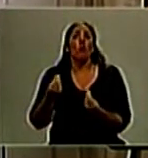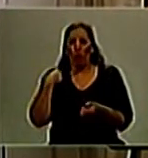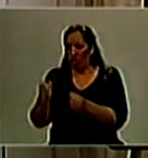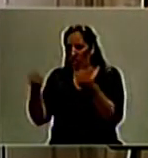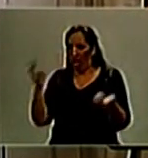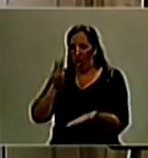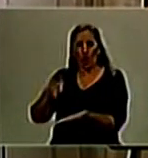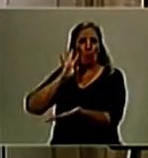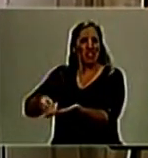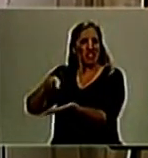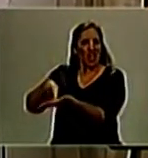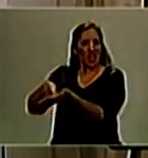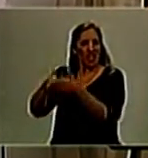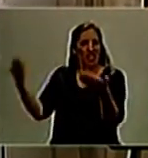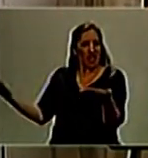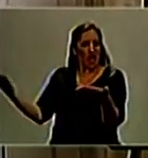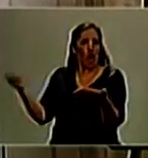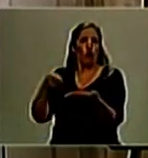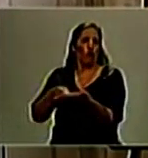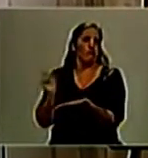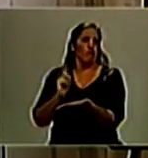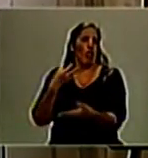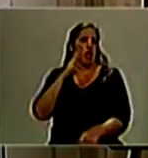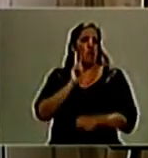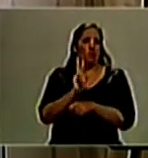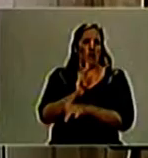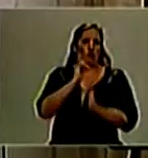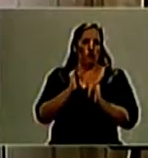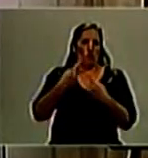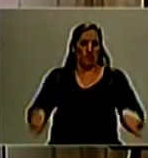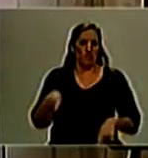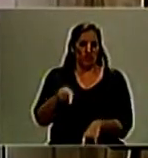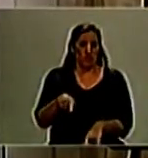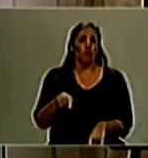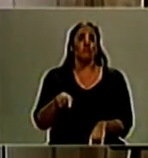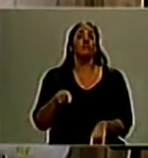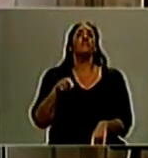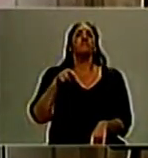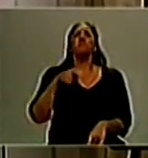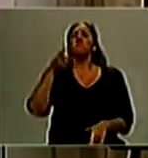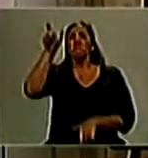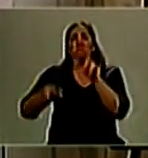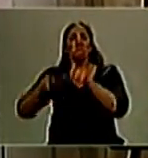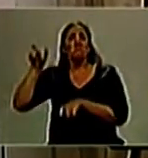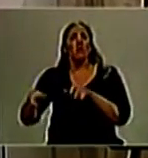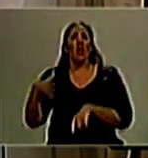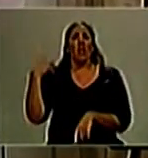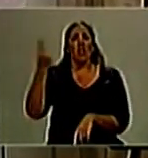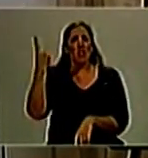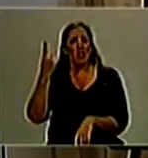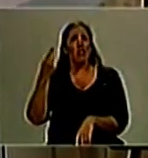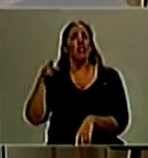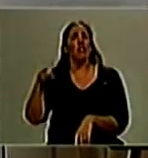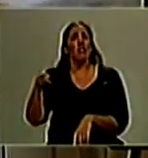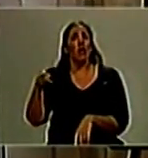diarios. Y también serán reprimidos todos aquellos empleados, funcionarios, tomen, ahí se